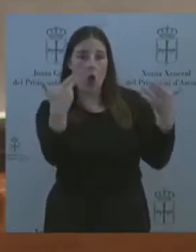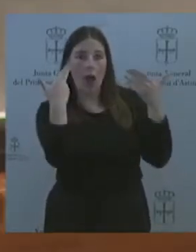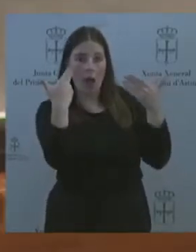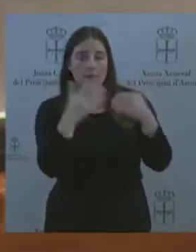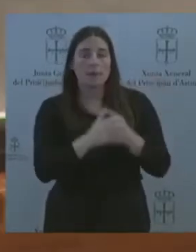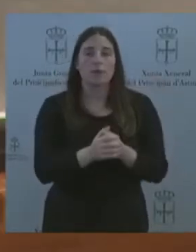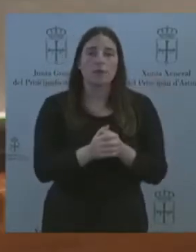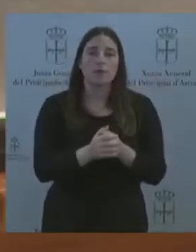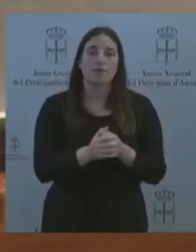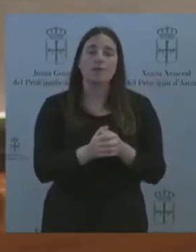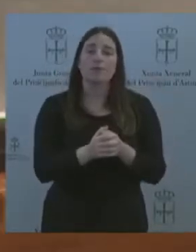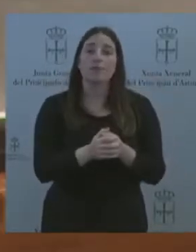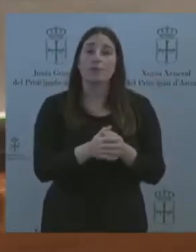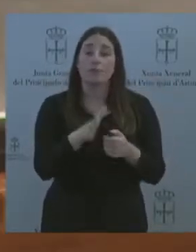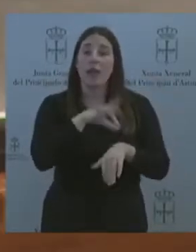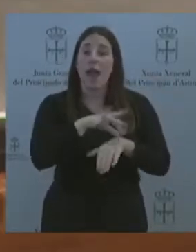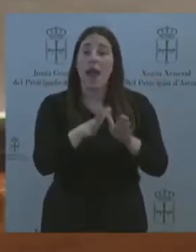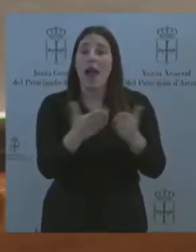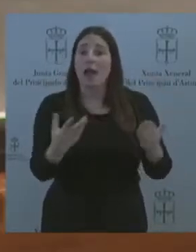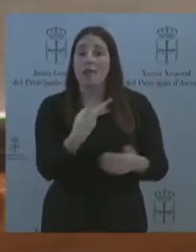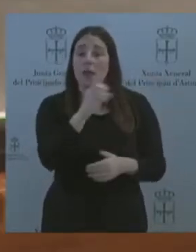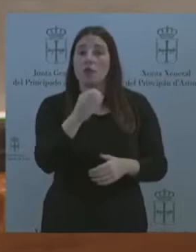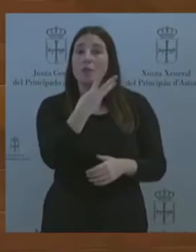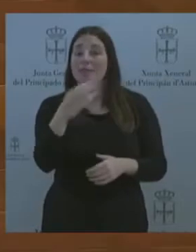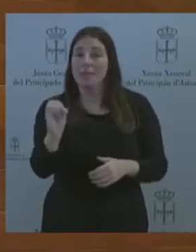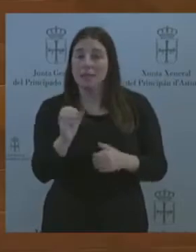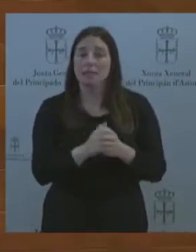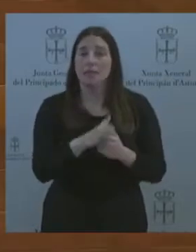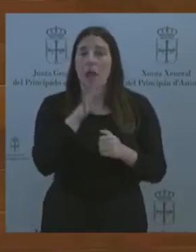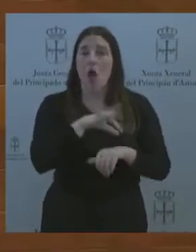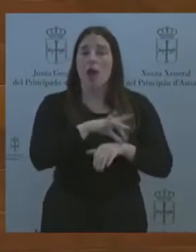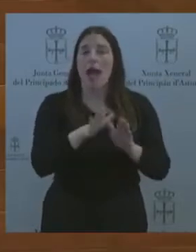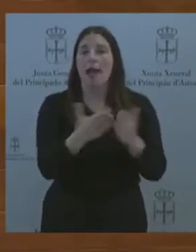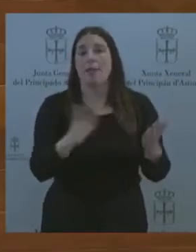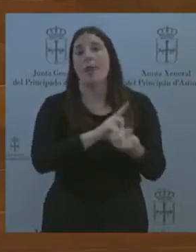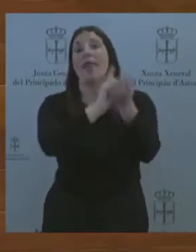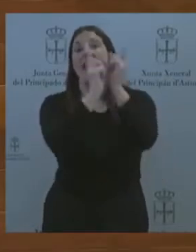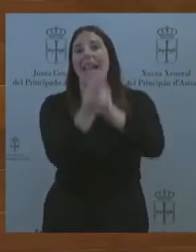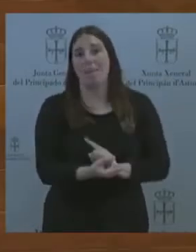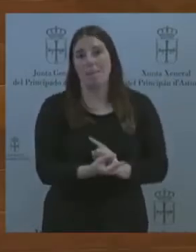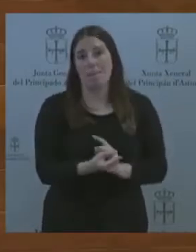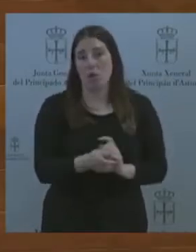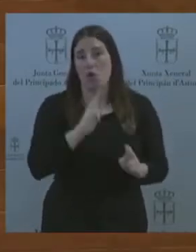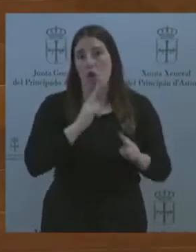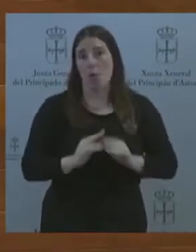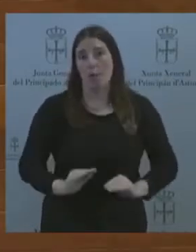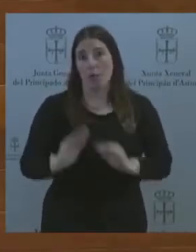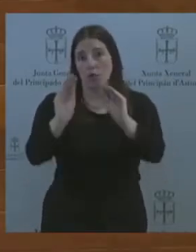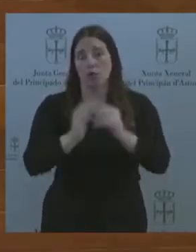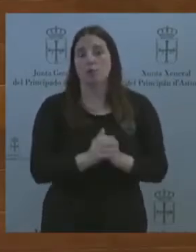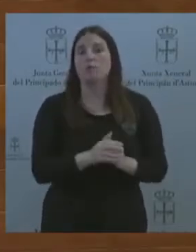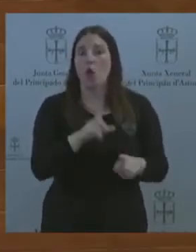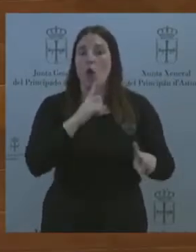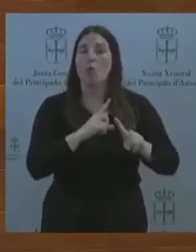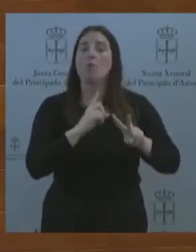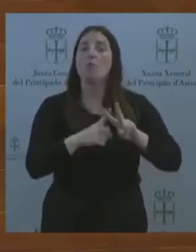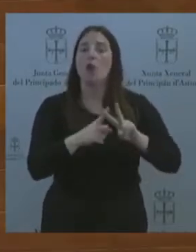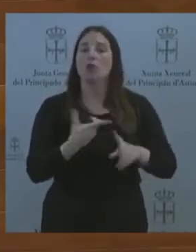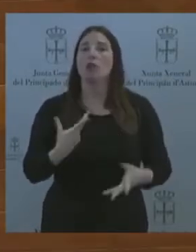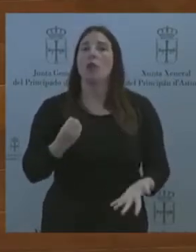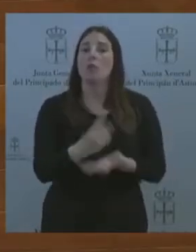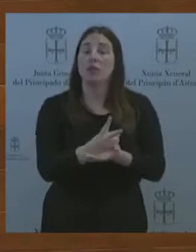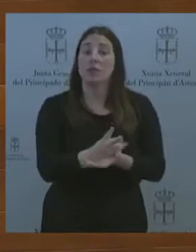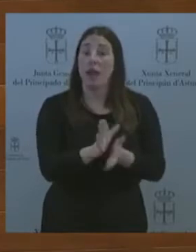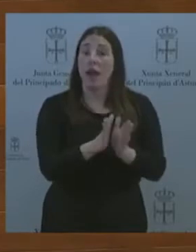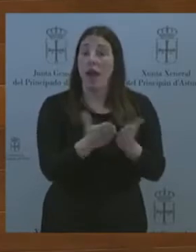y ahora la Agenda del Cambio, pues atienda bien Vox apuesta por el adiós a la Agenda 2030 y por dar la bienvenida